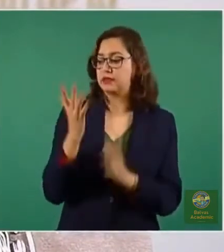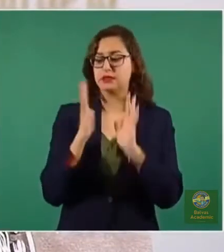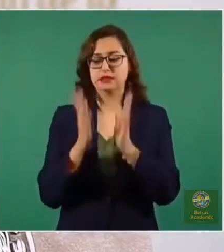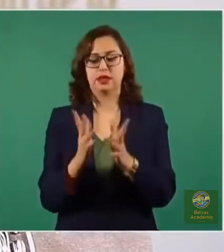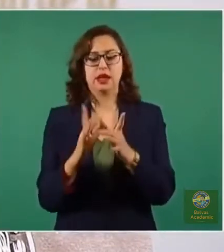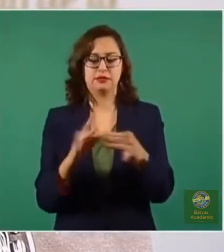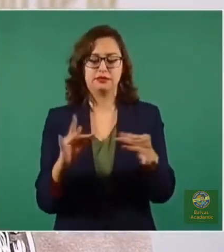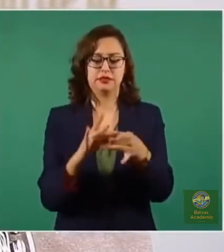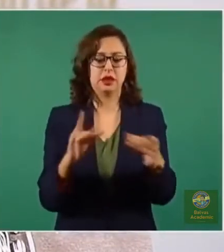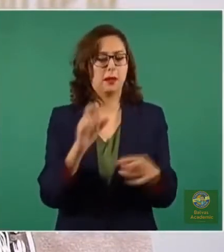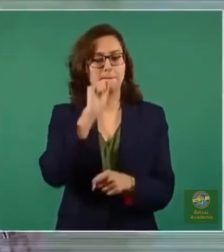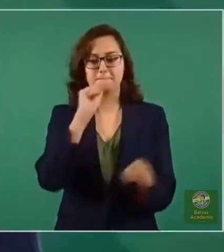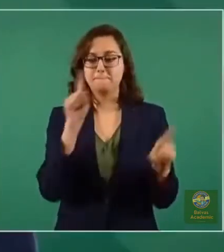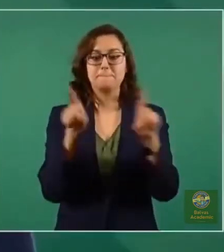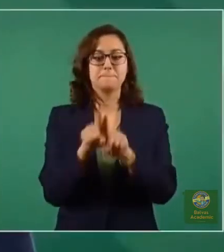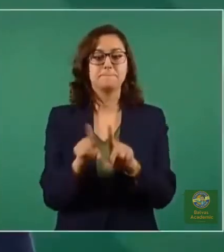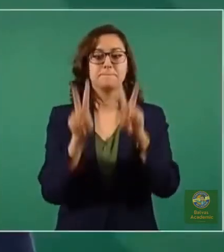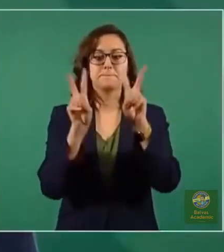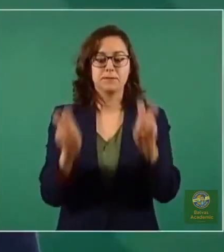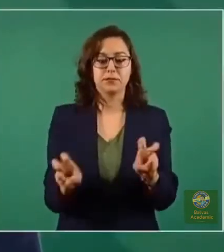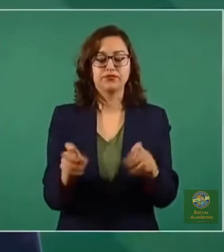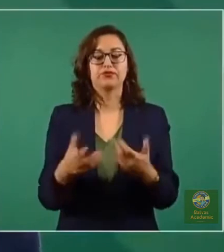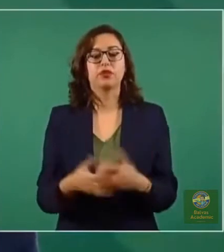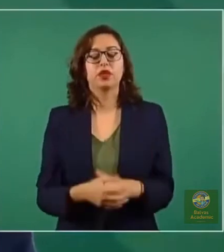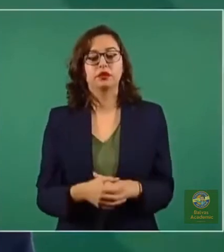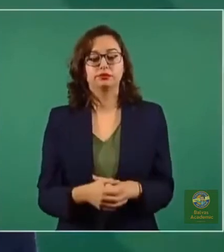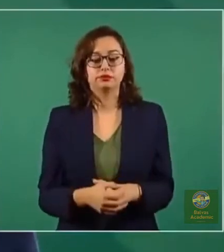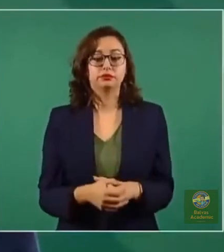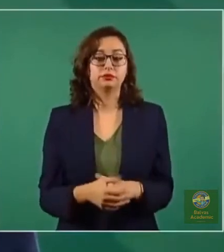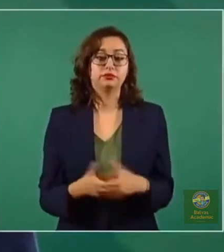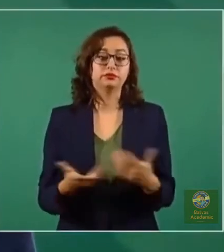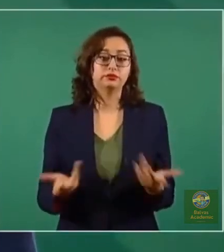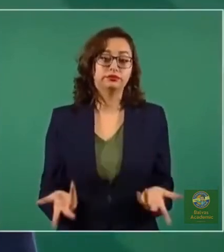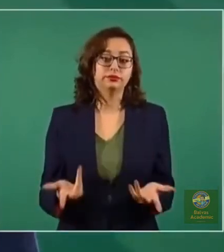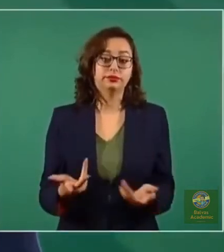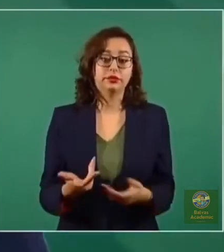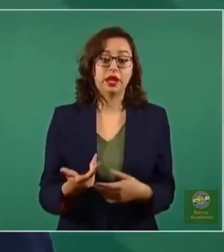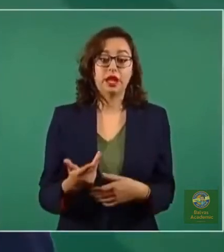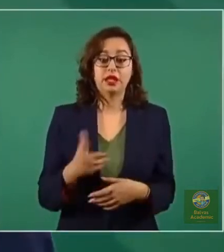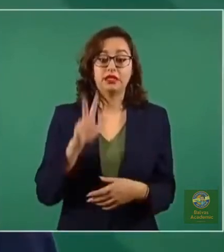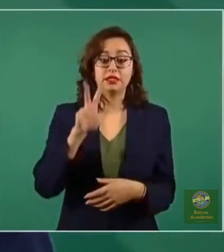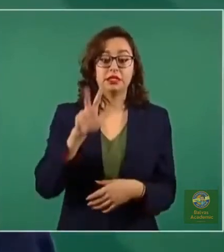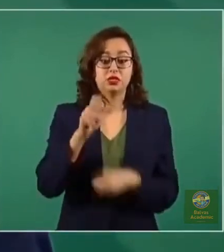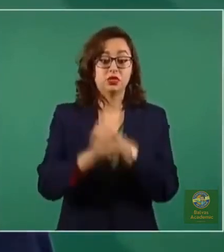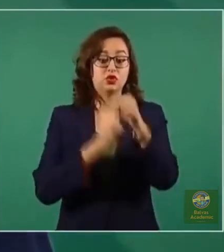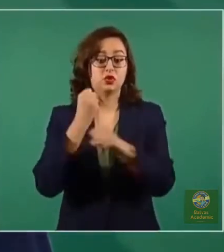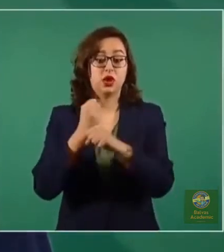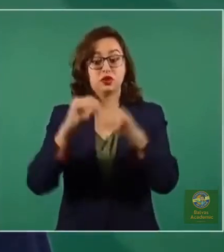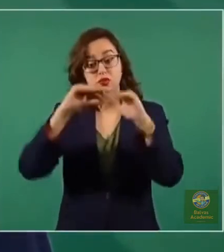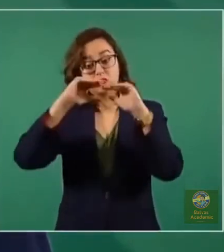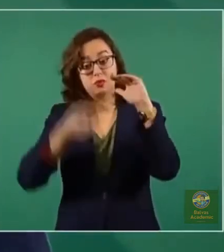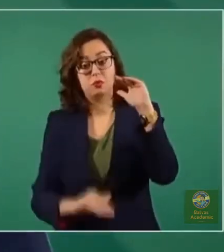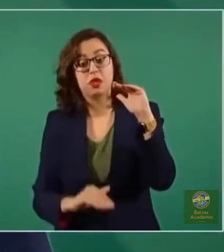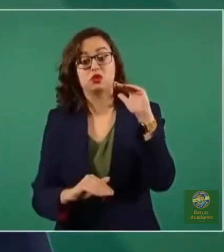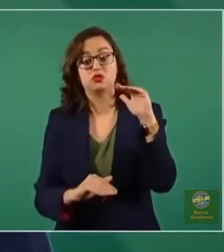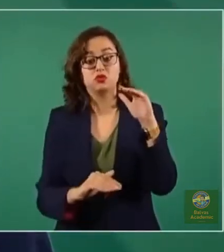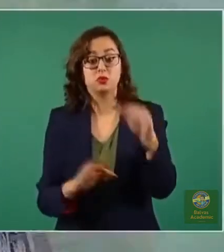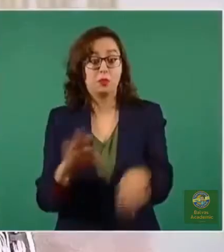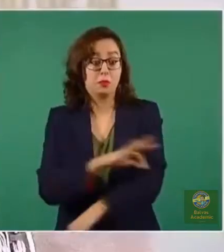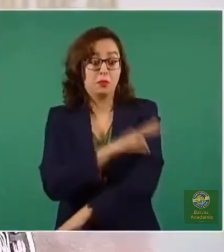el mismo fenómeno. ¿Se necesita o no vacunación en menores de edad? Es una pregunta científica completamente